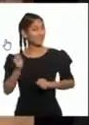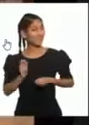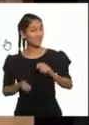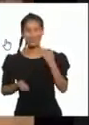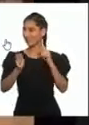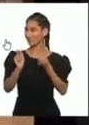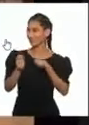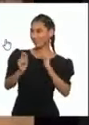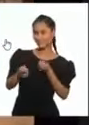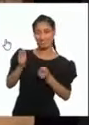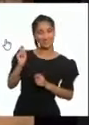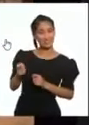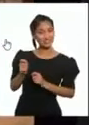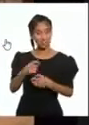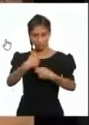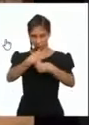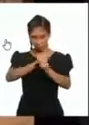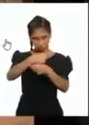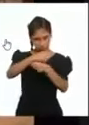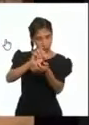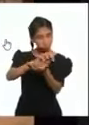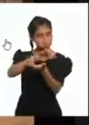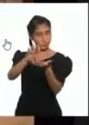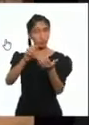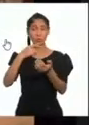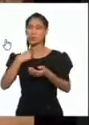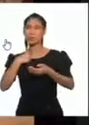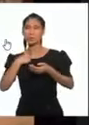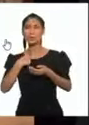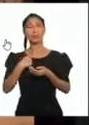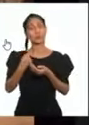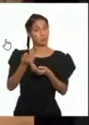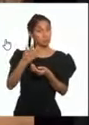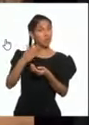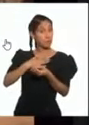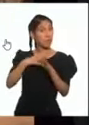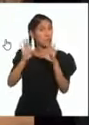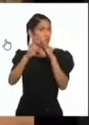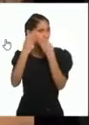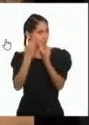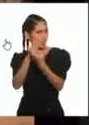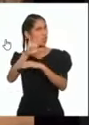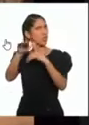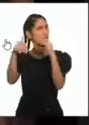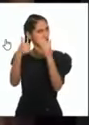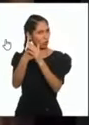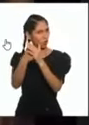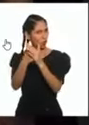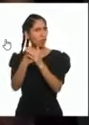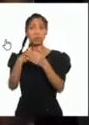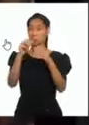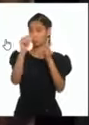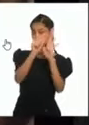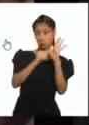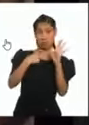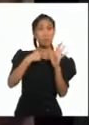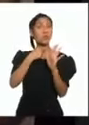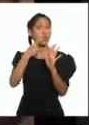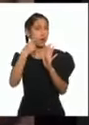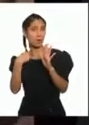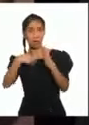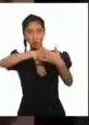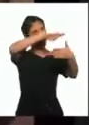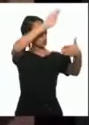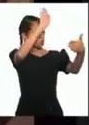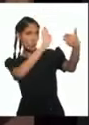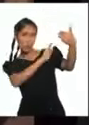Vengo de familia de artistas Mi abuelo pintor y mi señor padre músico Yo vengo